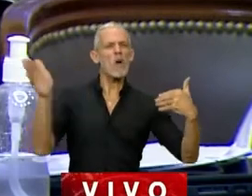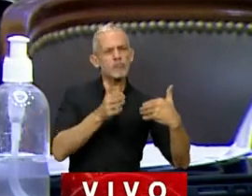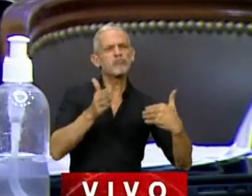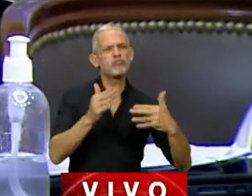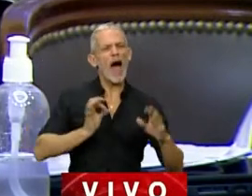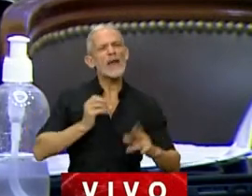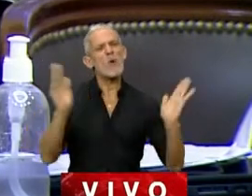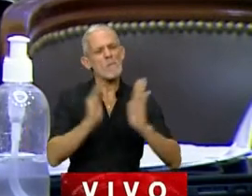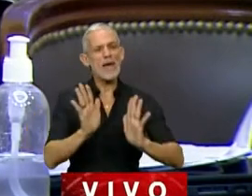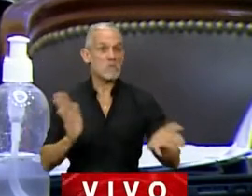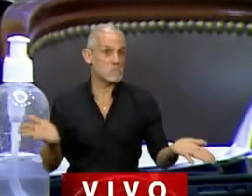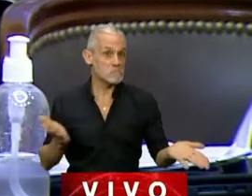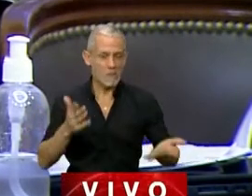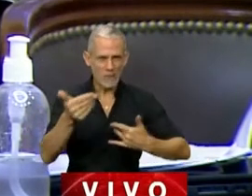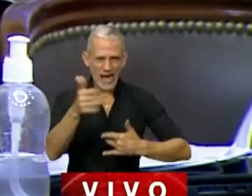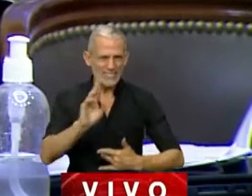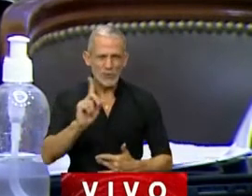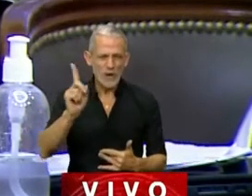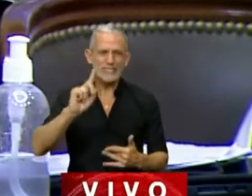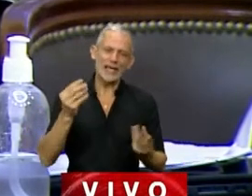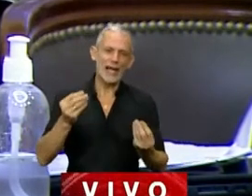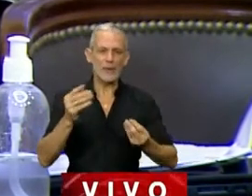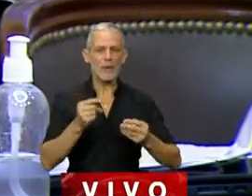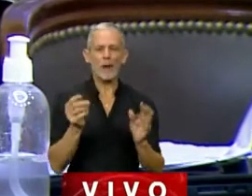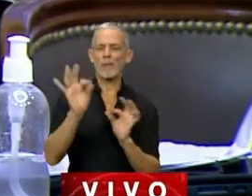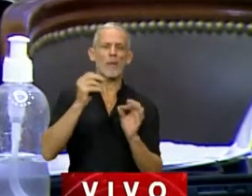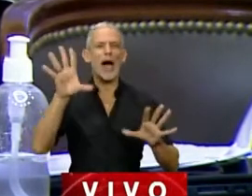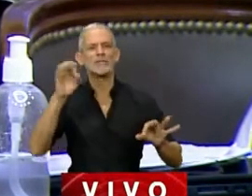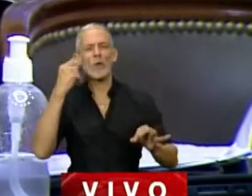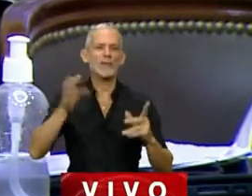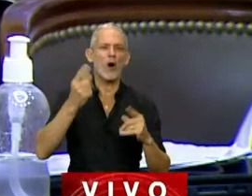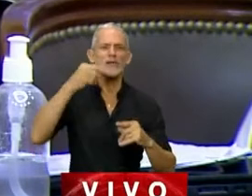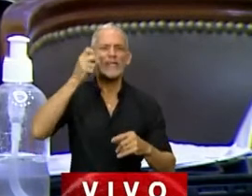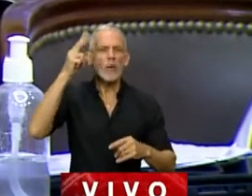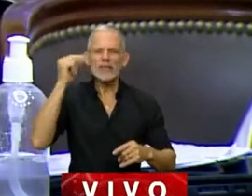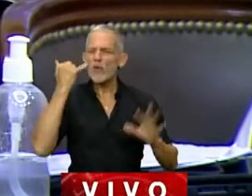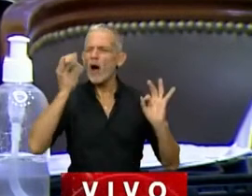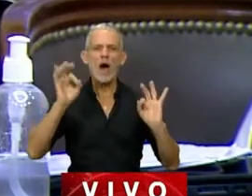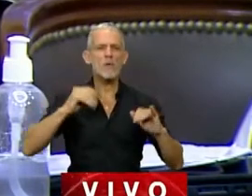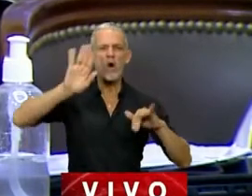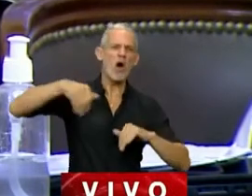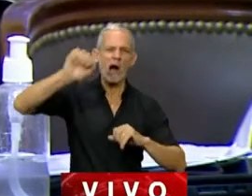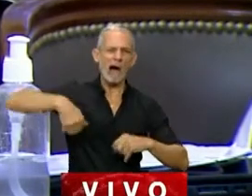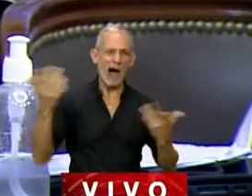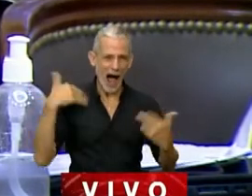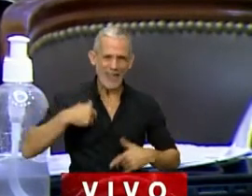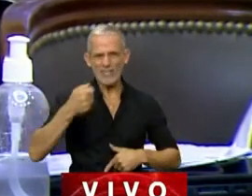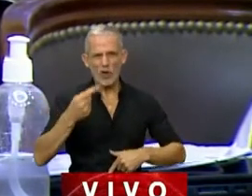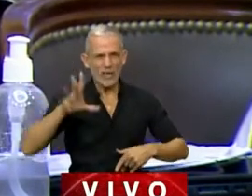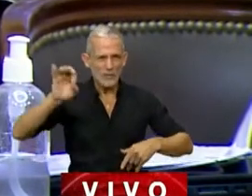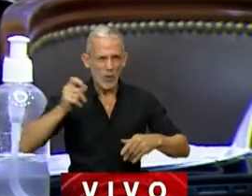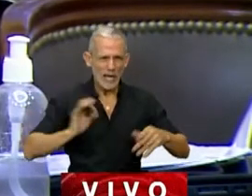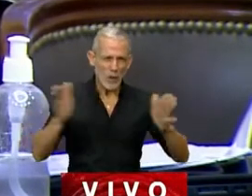modificarlo. Creo que no se trata, como se dice acá, de porotear. veces ya tengo los 129 votos y ya no me importa lo que en algún momento me